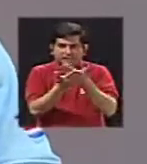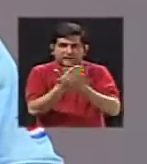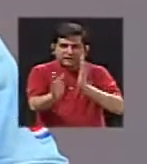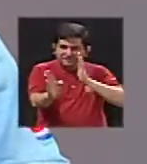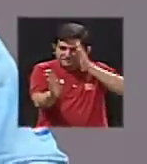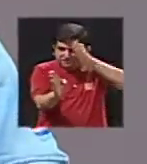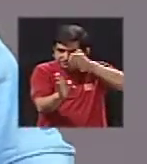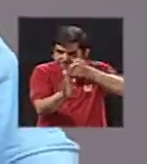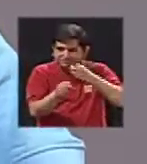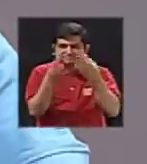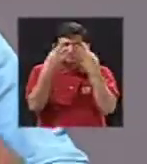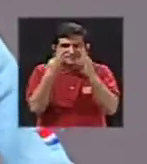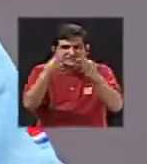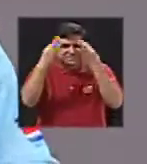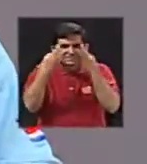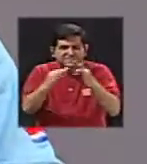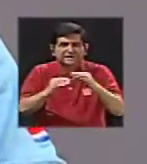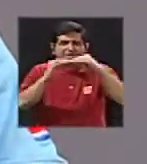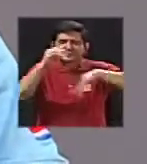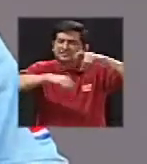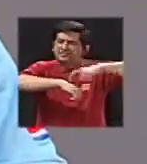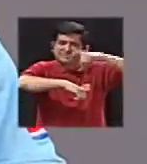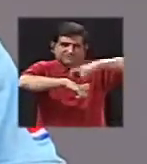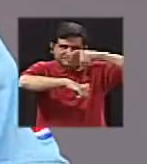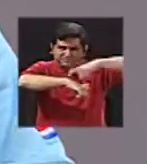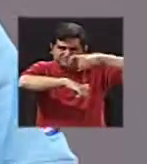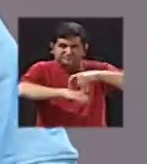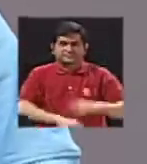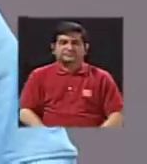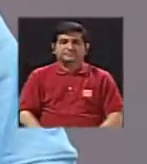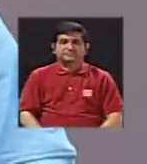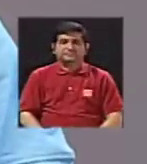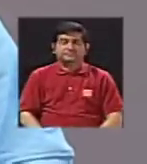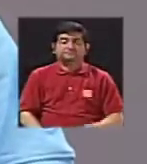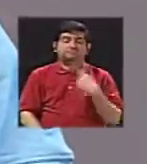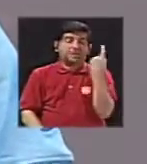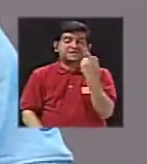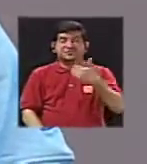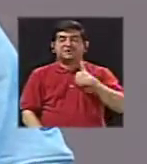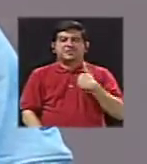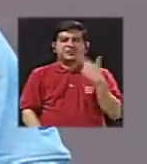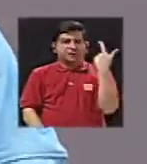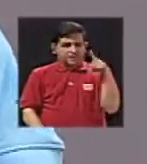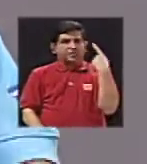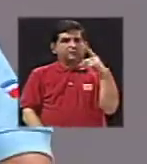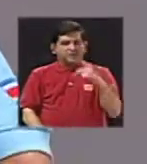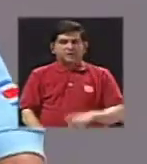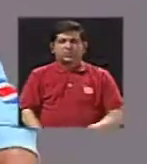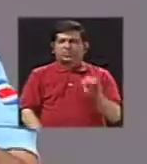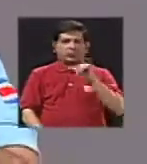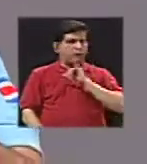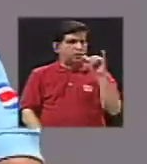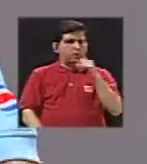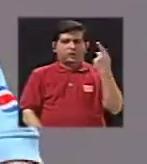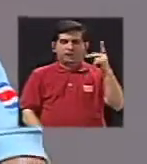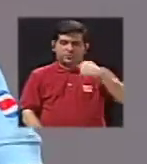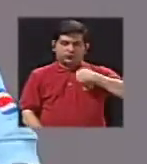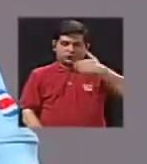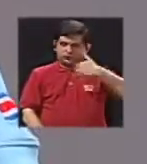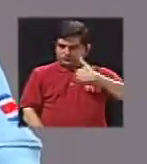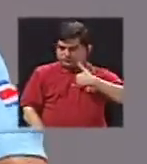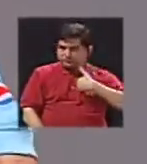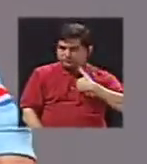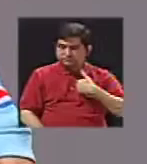directamente se tratan de tomar en el menor tiempo posible y, pues, bueno, siempre hay un alto riesgo, ¿verdad?, no es el mismo riesgo que tengo yo